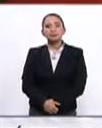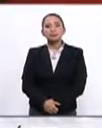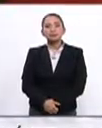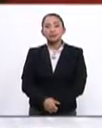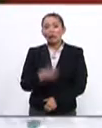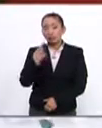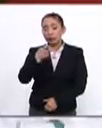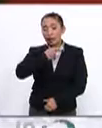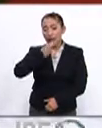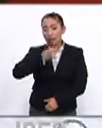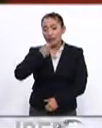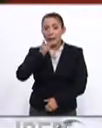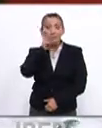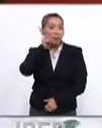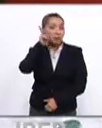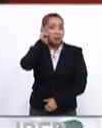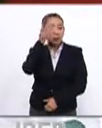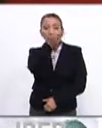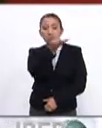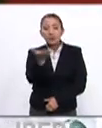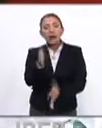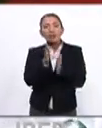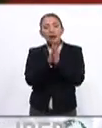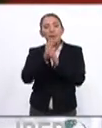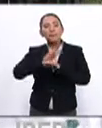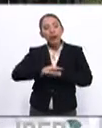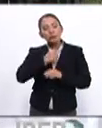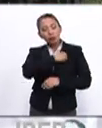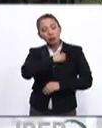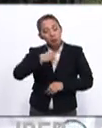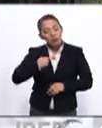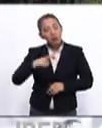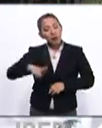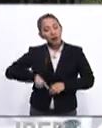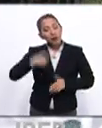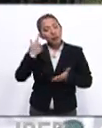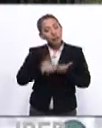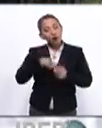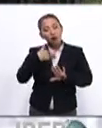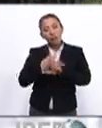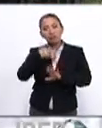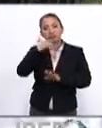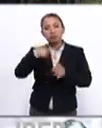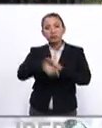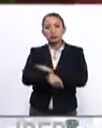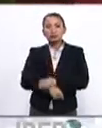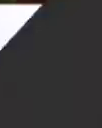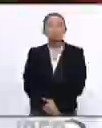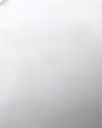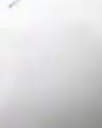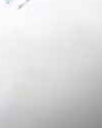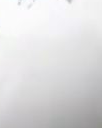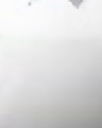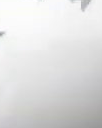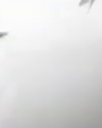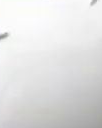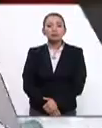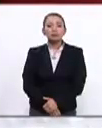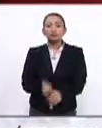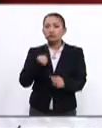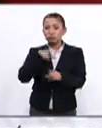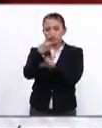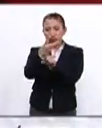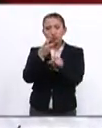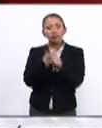Durante su discurso el Papa Francisco pidió que haya más compromiso en los gobiernos contra la corrupción. Es una